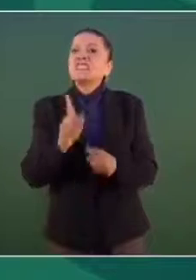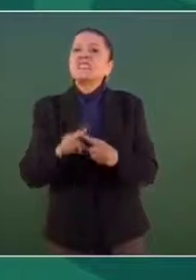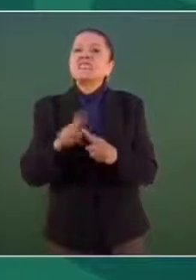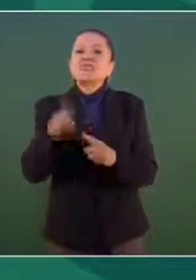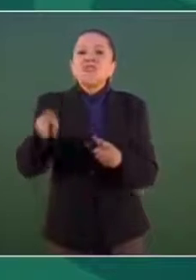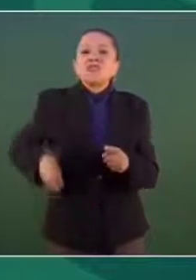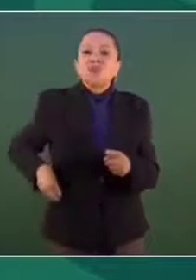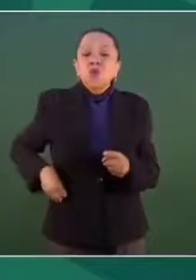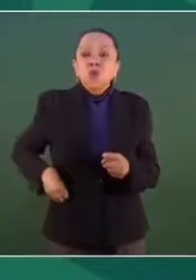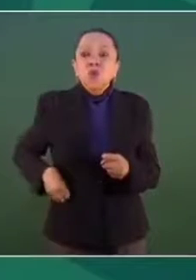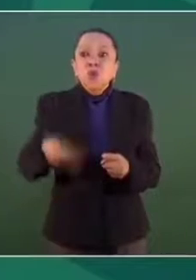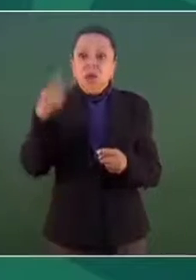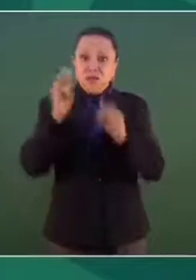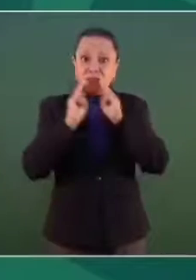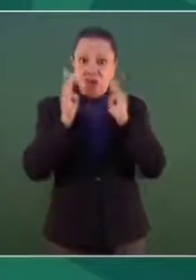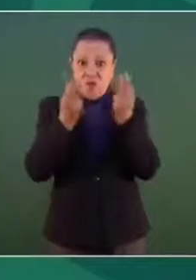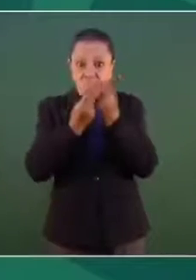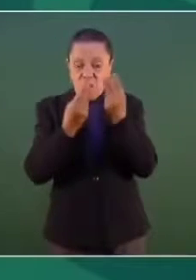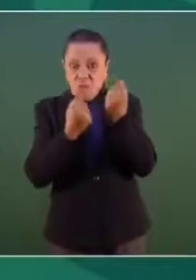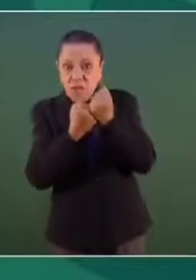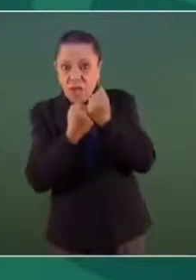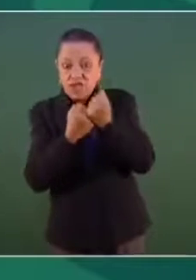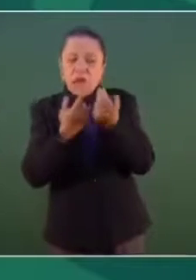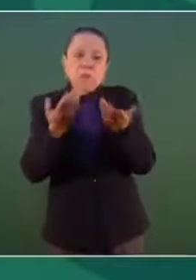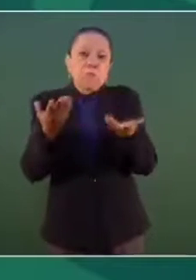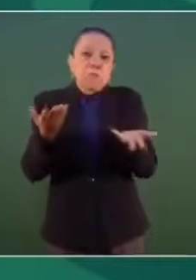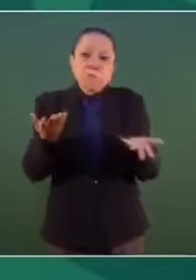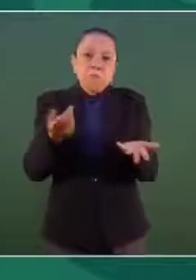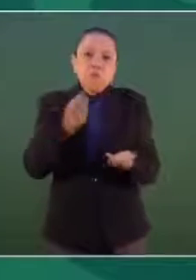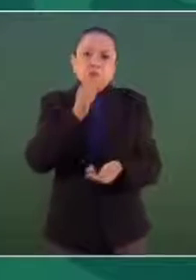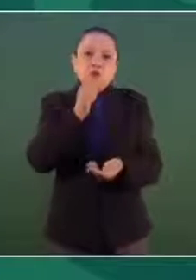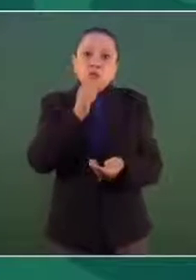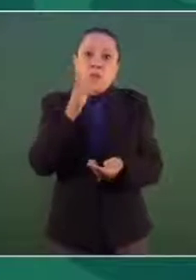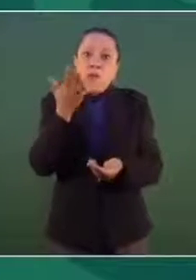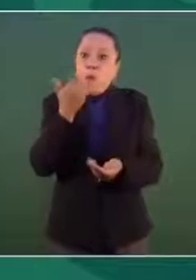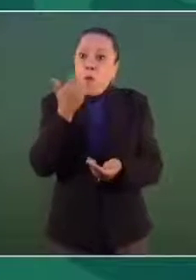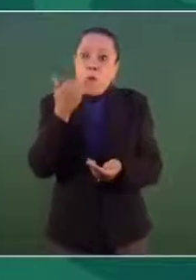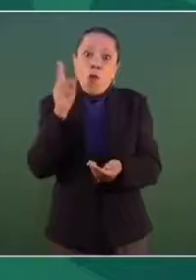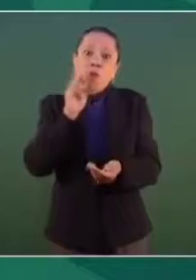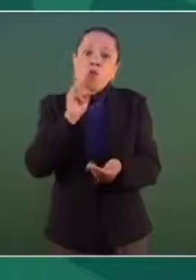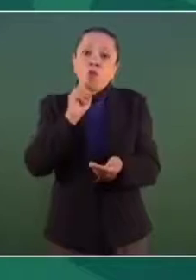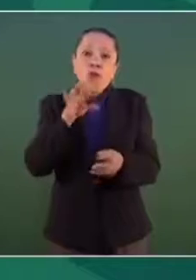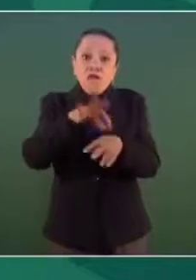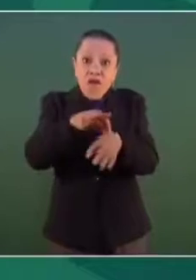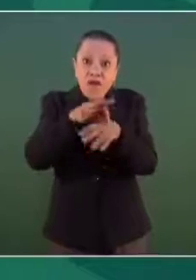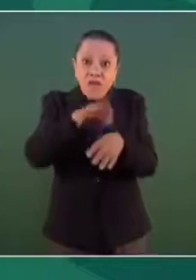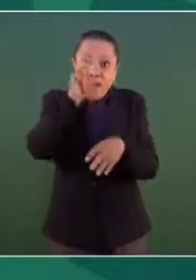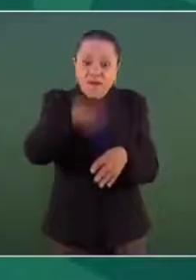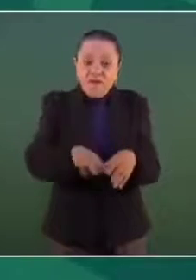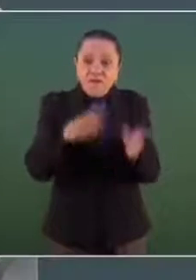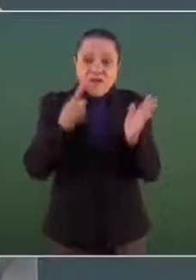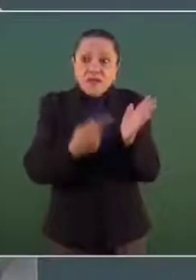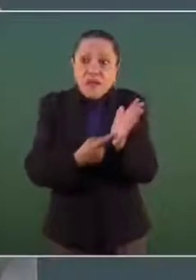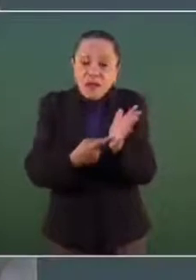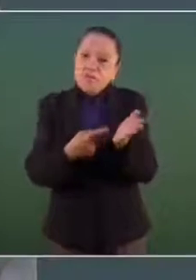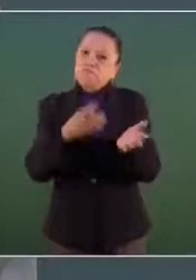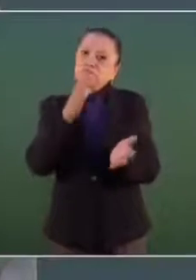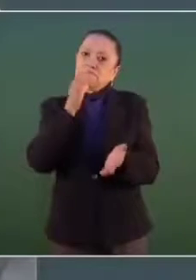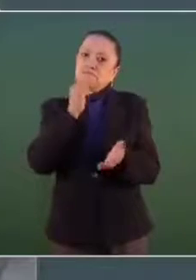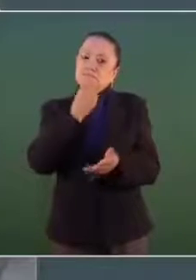organizada sin pruebas, porque incluso